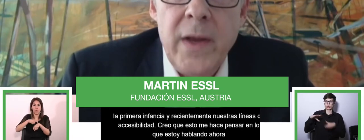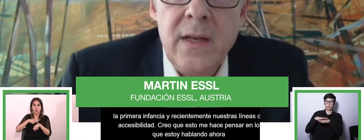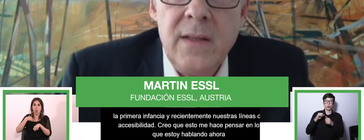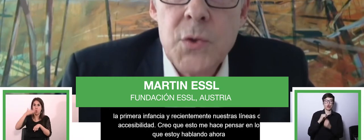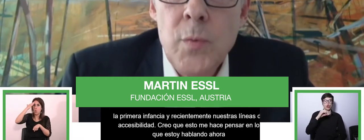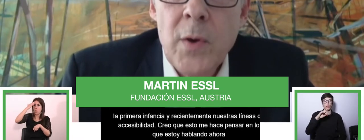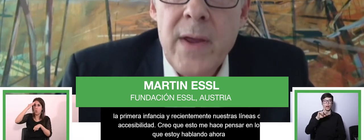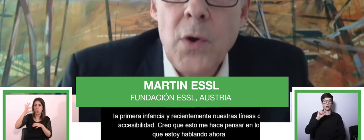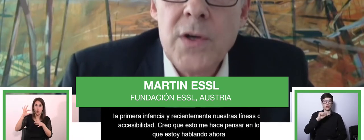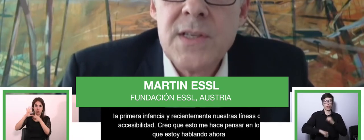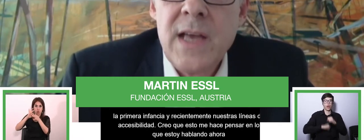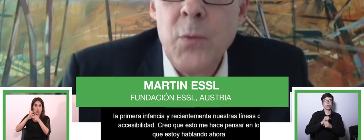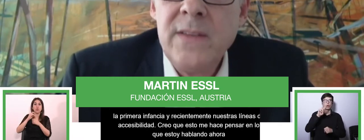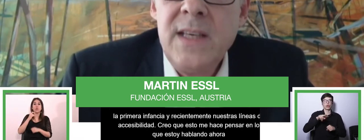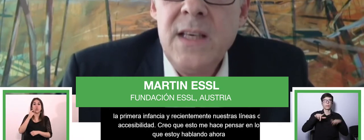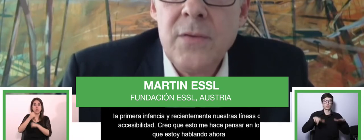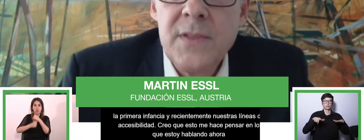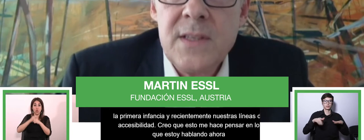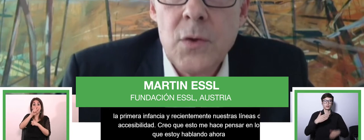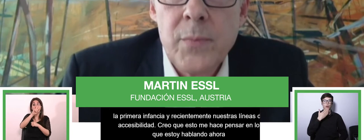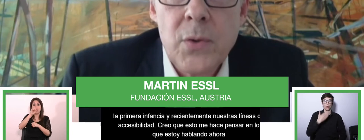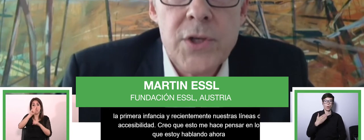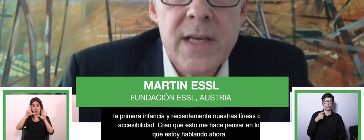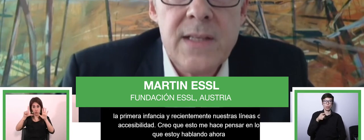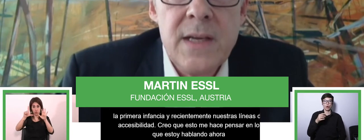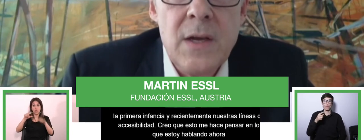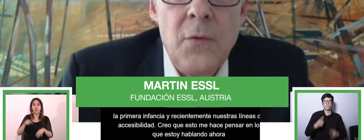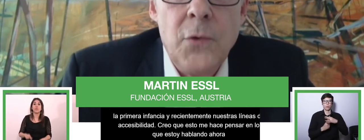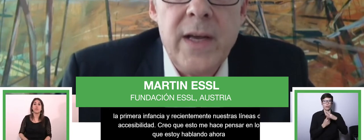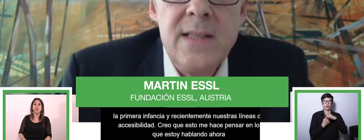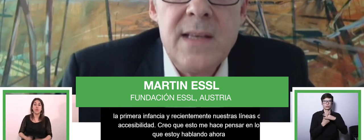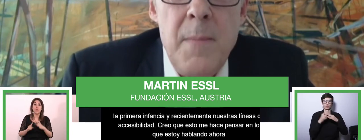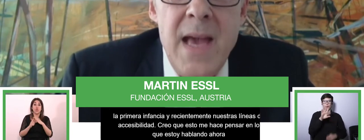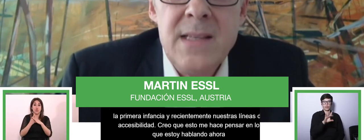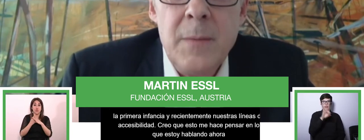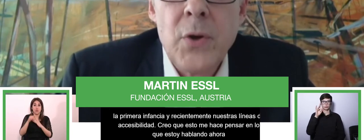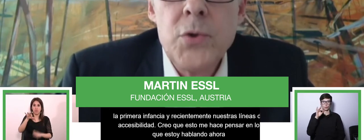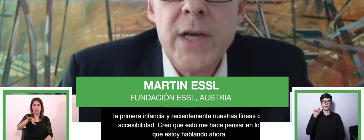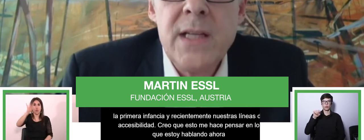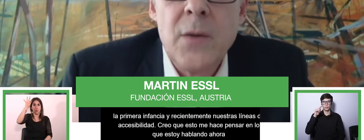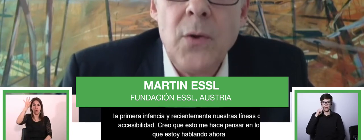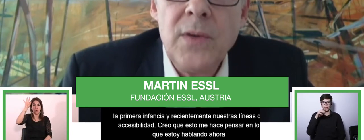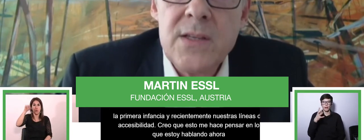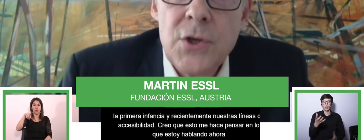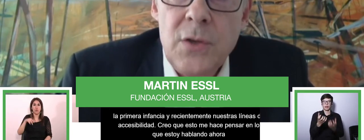2017, cuando Descúbreme recibió un